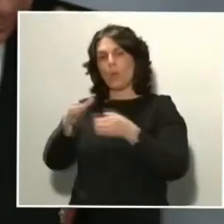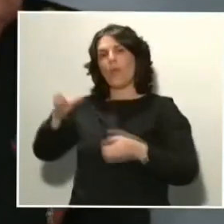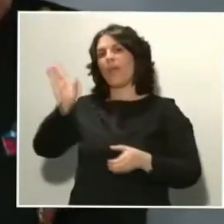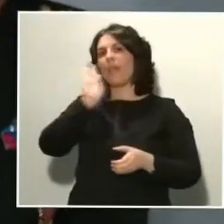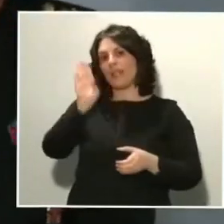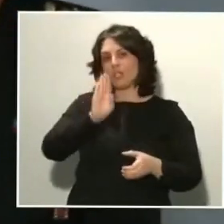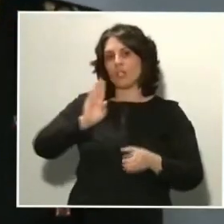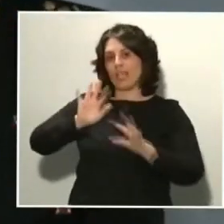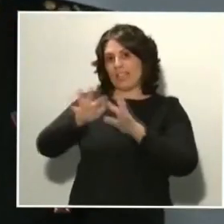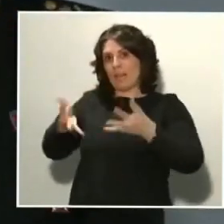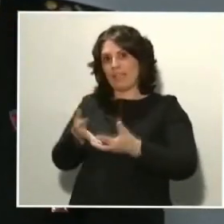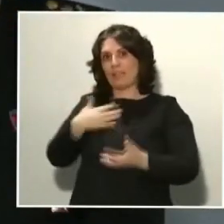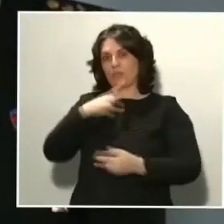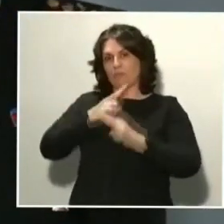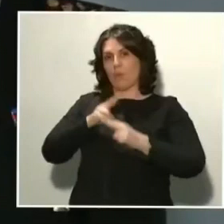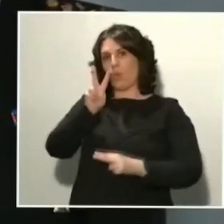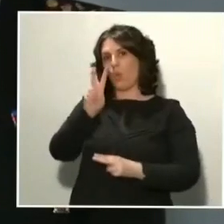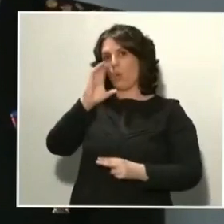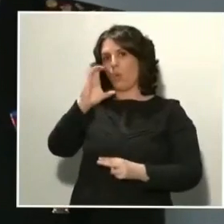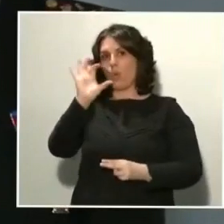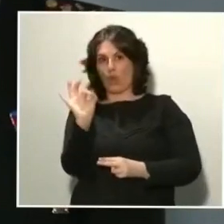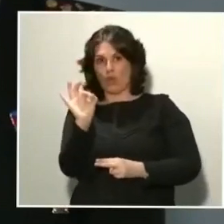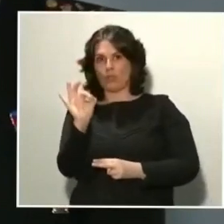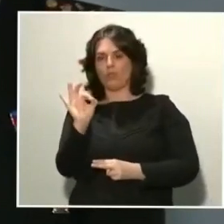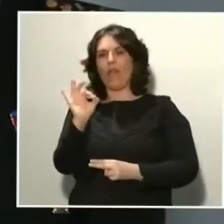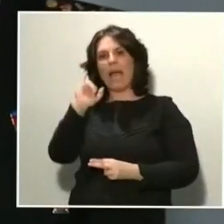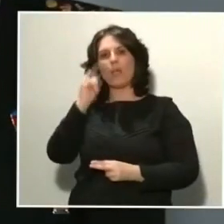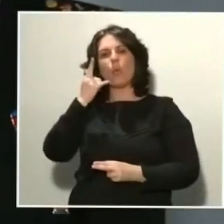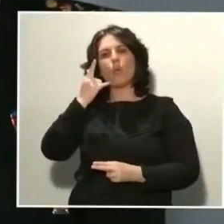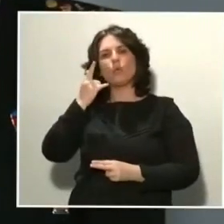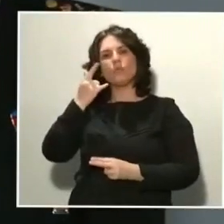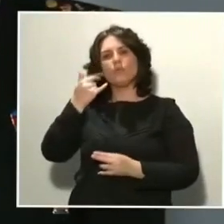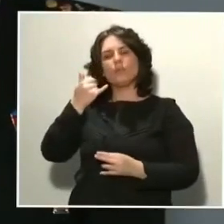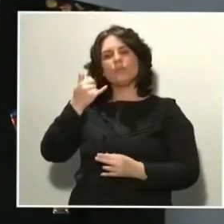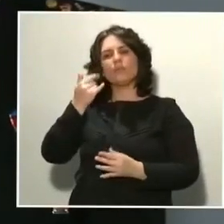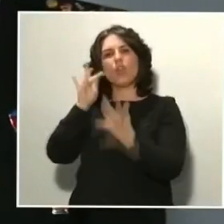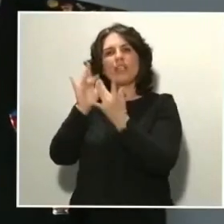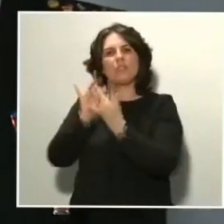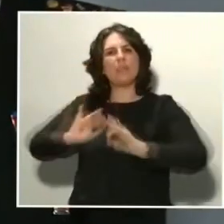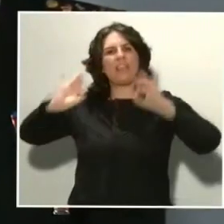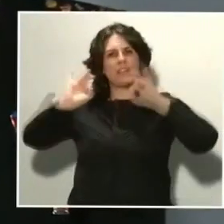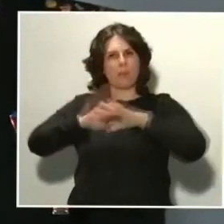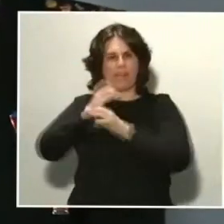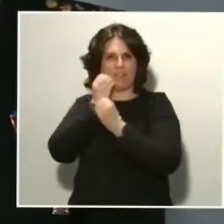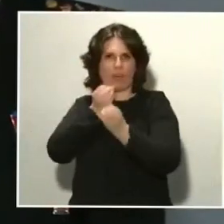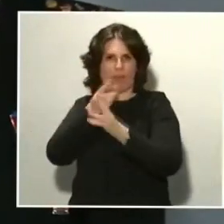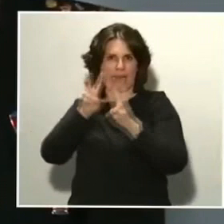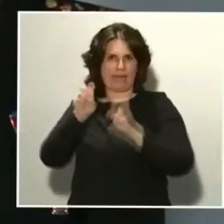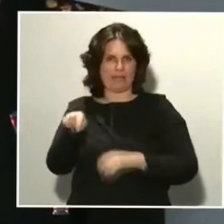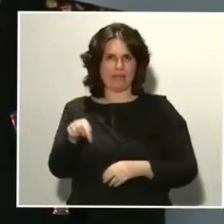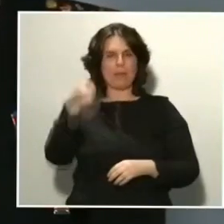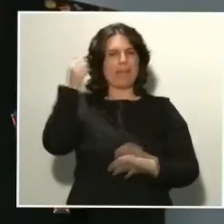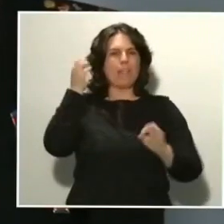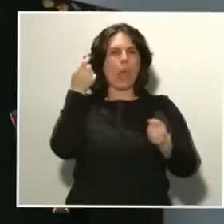canal específico para informar a los ciudadanos sobre este asunto, especialmente en que se refiere a las ventas fraudulentas